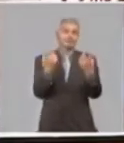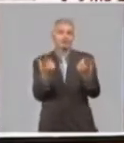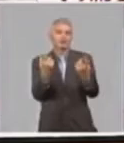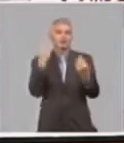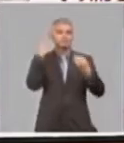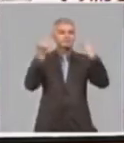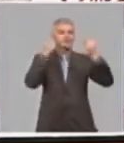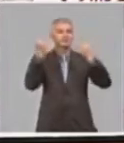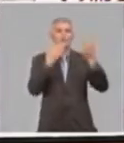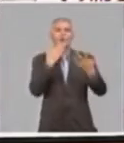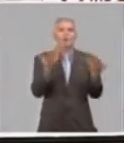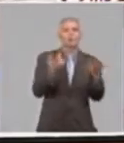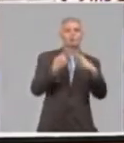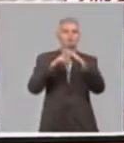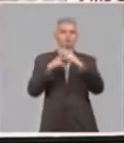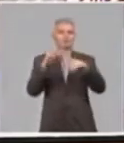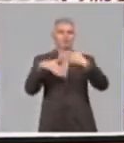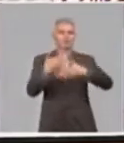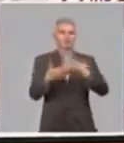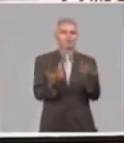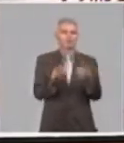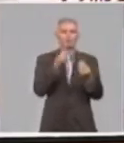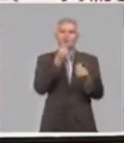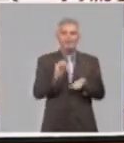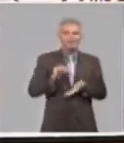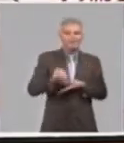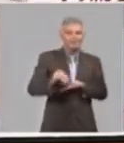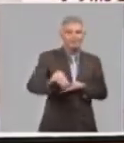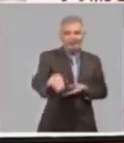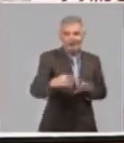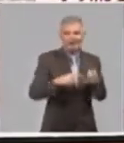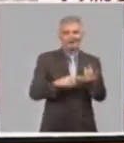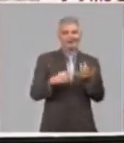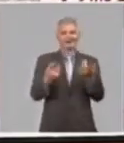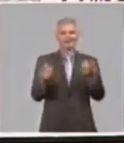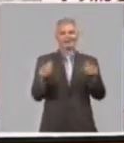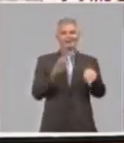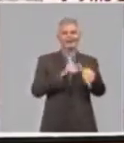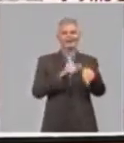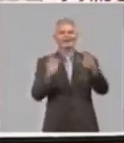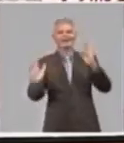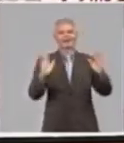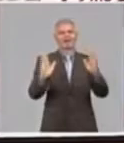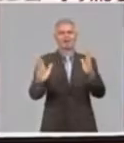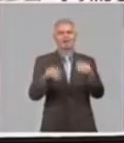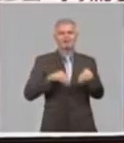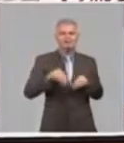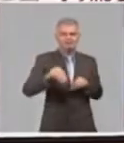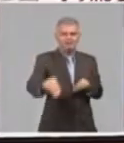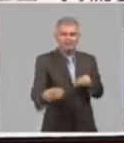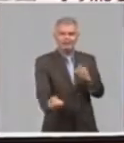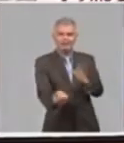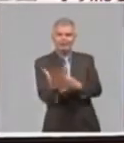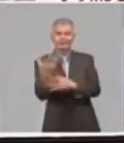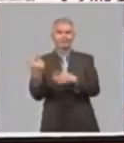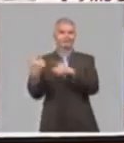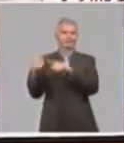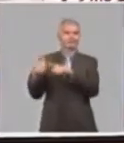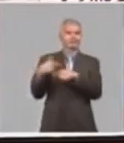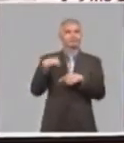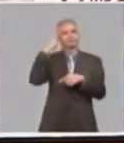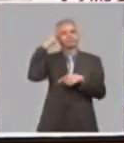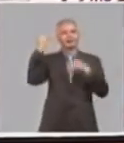a lo que va a ocurrir para poder sembrar, para poder evaluar los ciclos, etcétera, nosotros pudiéramos, digamos,